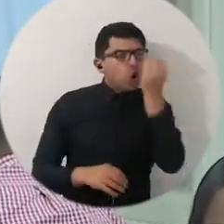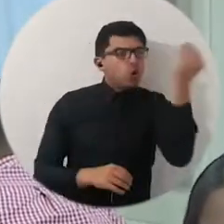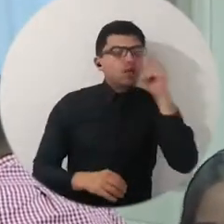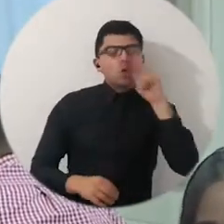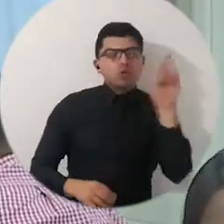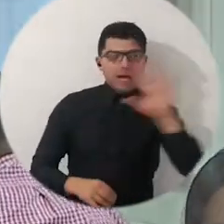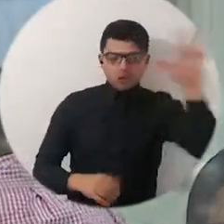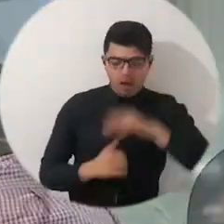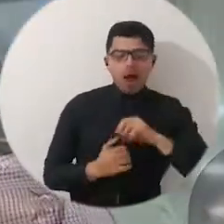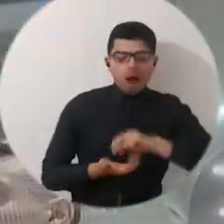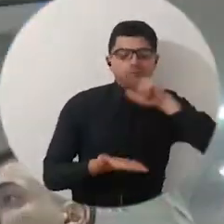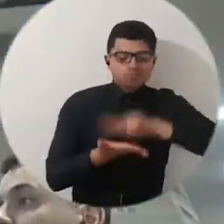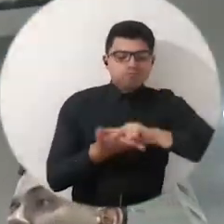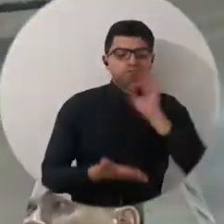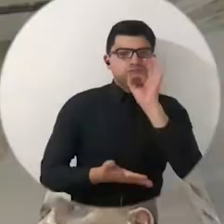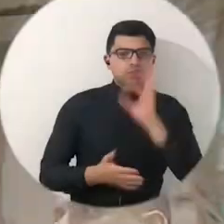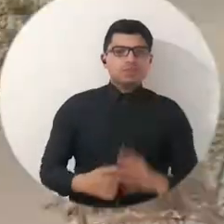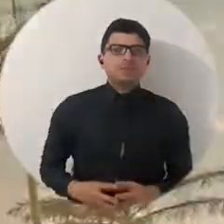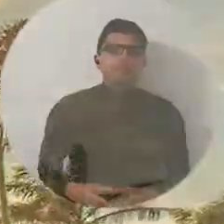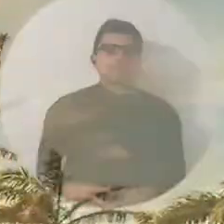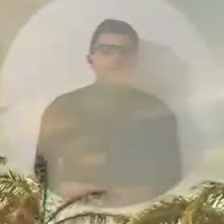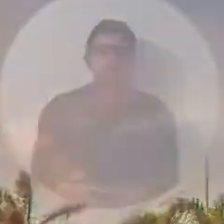pares del Consejo Nacional de Acreditación.